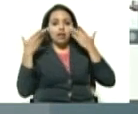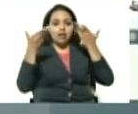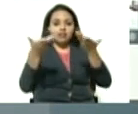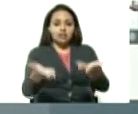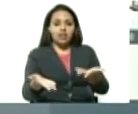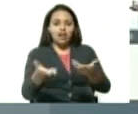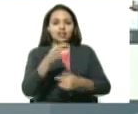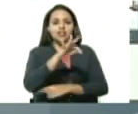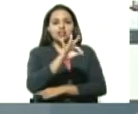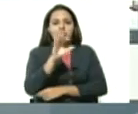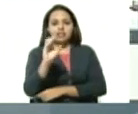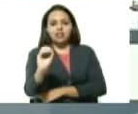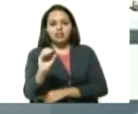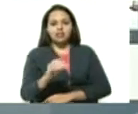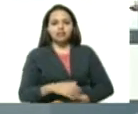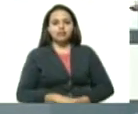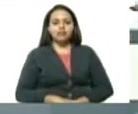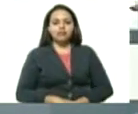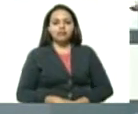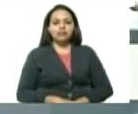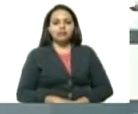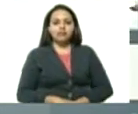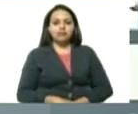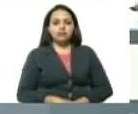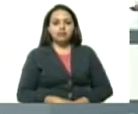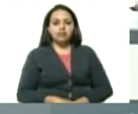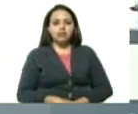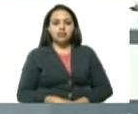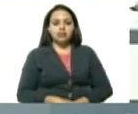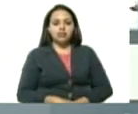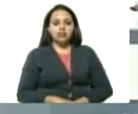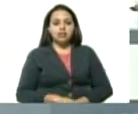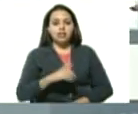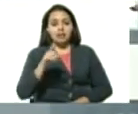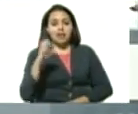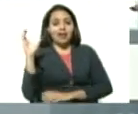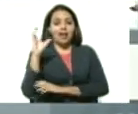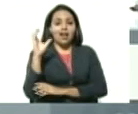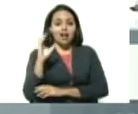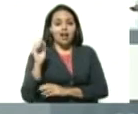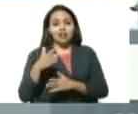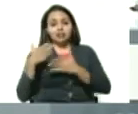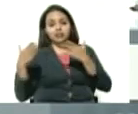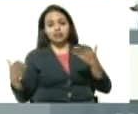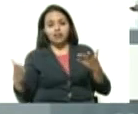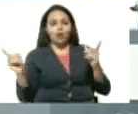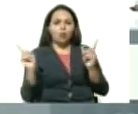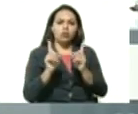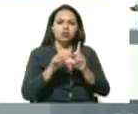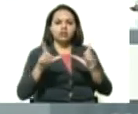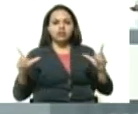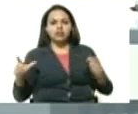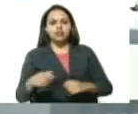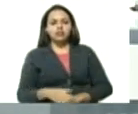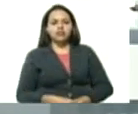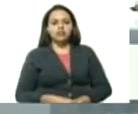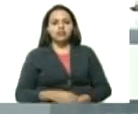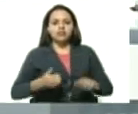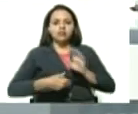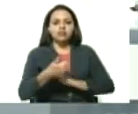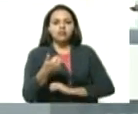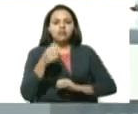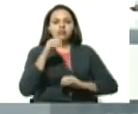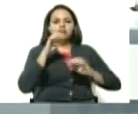total de 30 unidades y a las rutas metropolitanas, Gran Caracas, Interurbanas Cortas, un total de 97